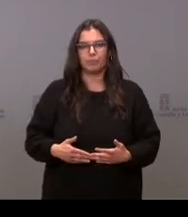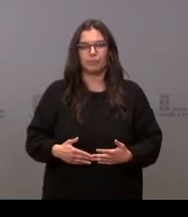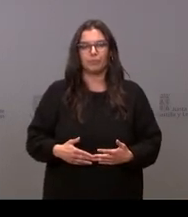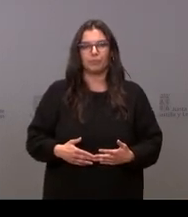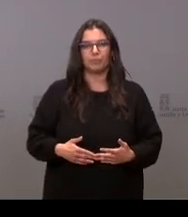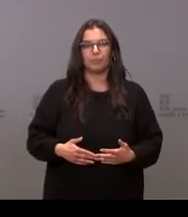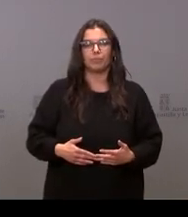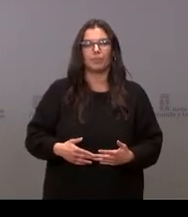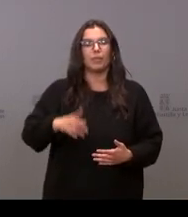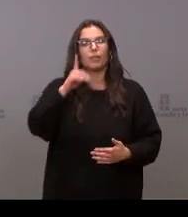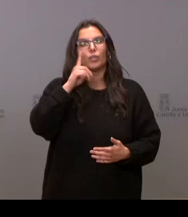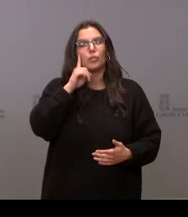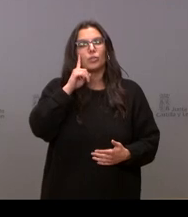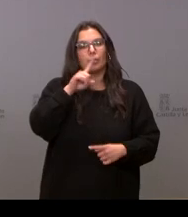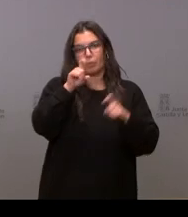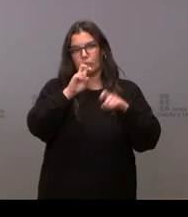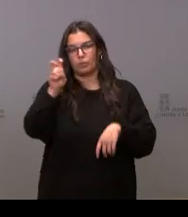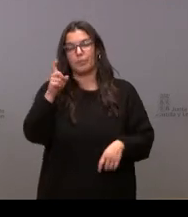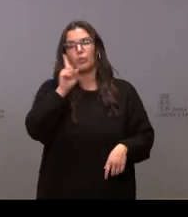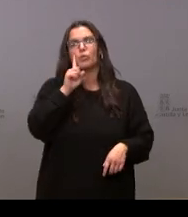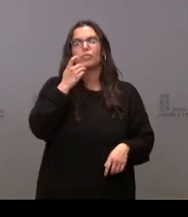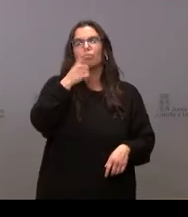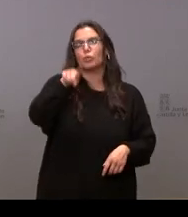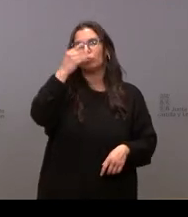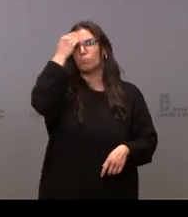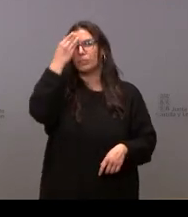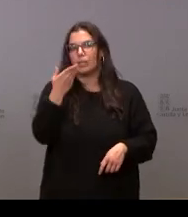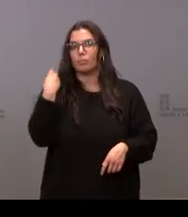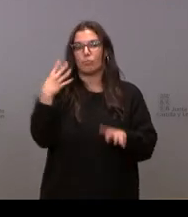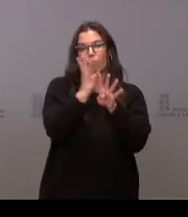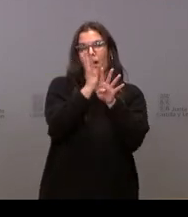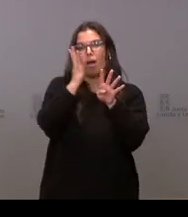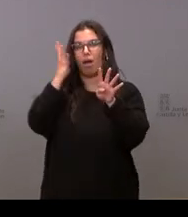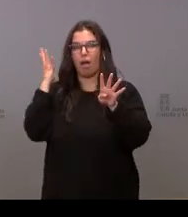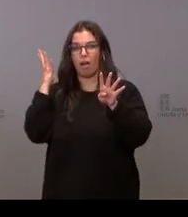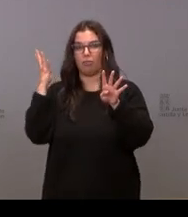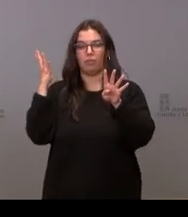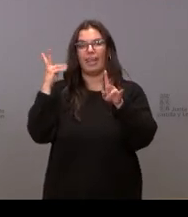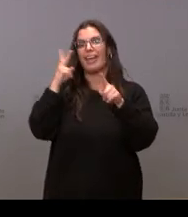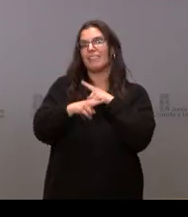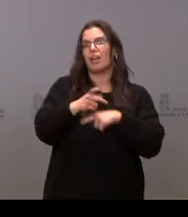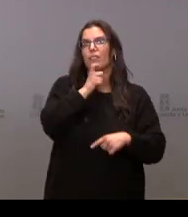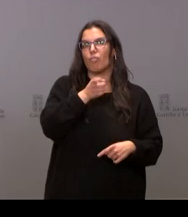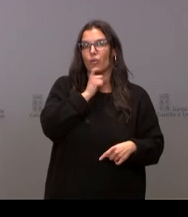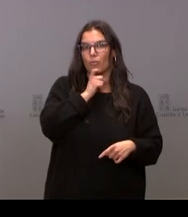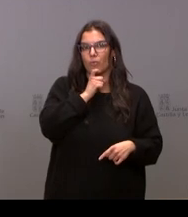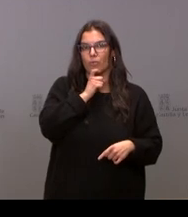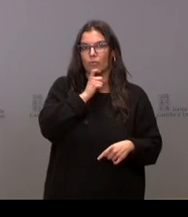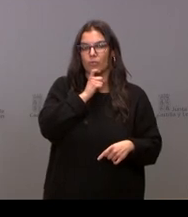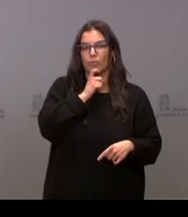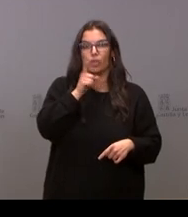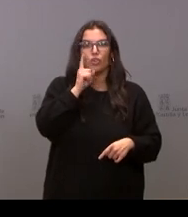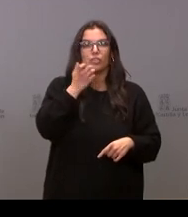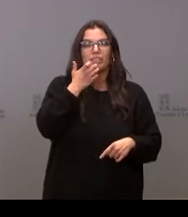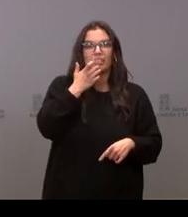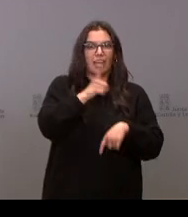Sí no sé si tienen previsto cómo evitar esas colas a las puertas de los vacunódromos no sé si habrá